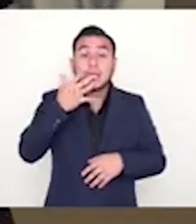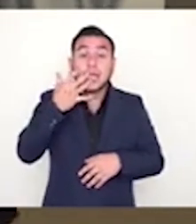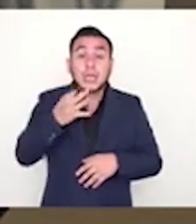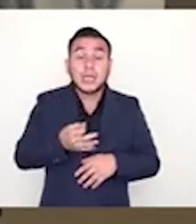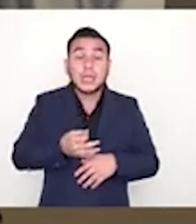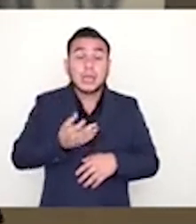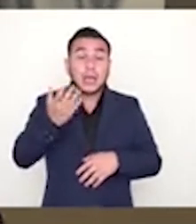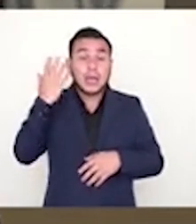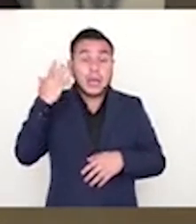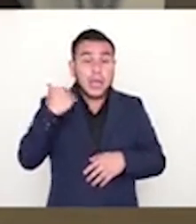que ingresaron y que salieron.